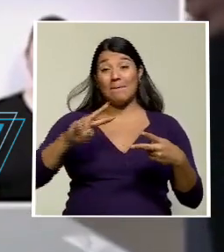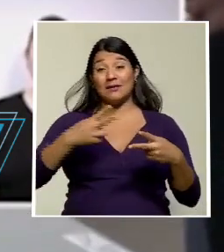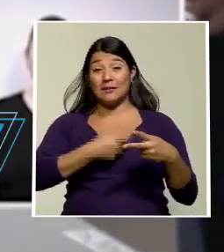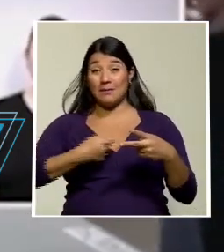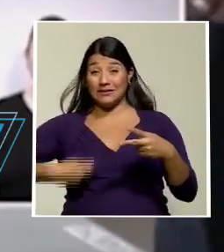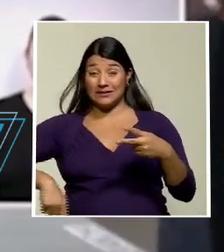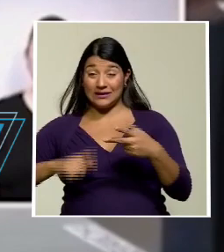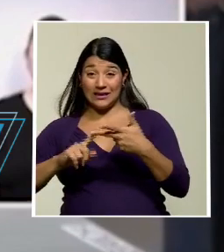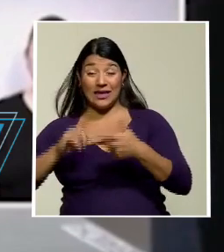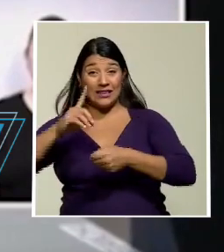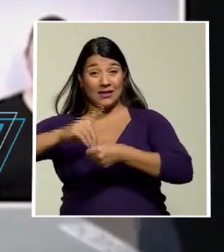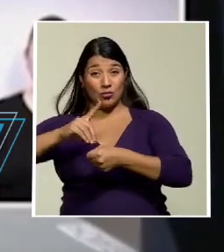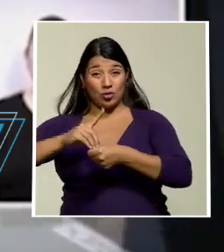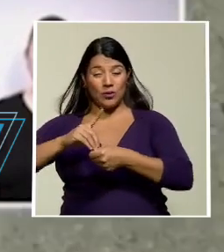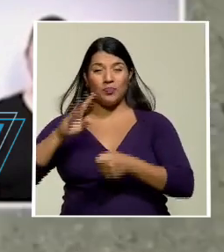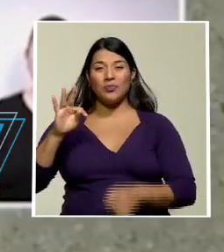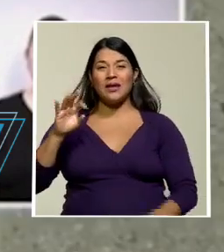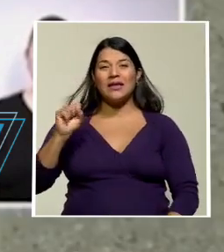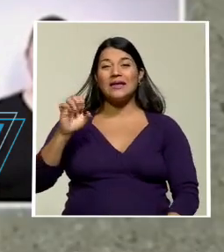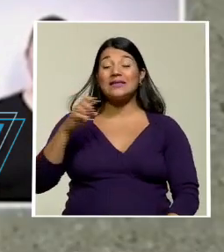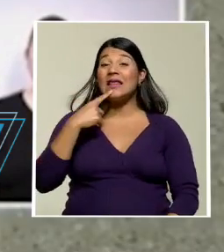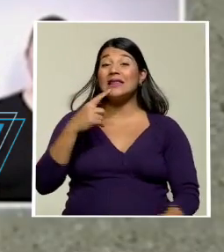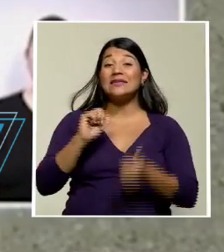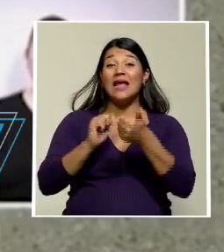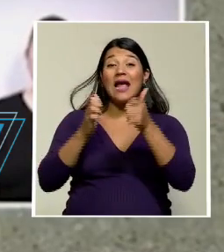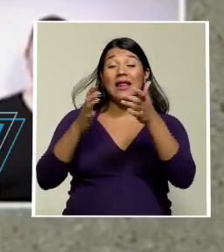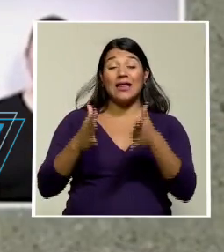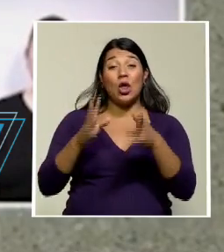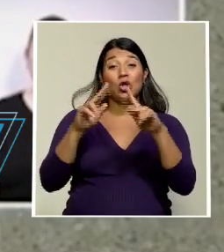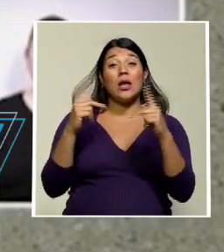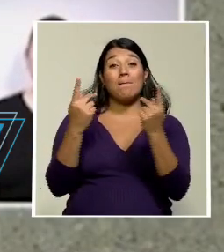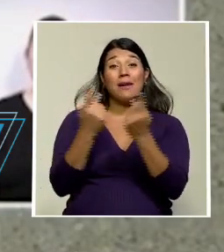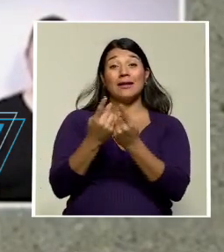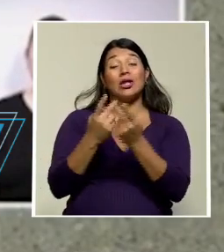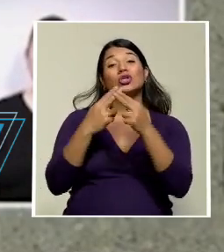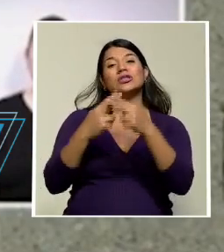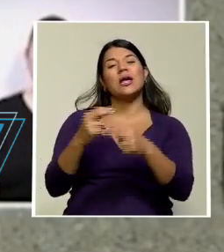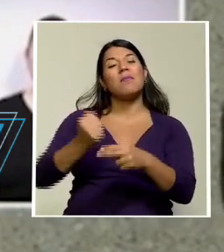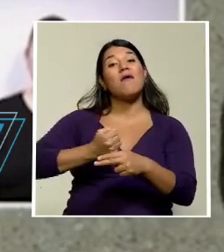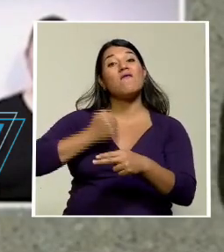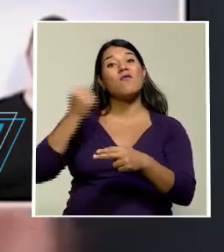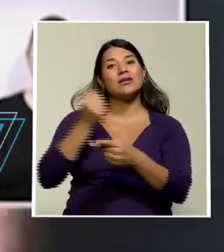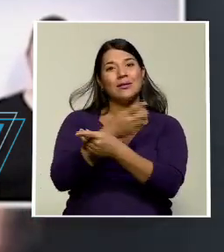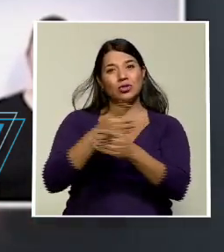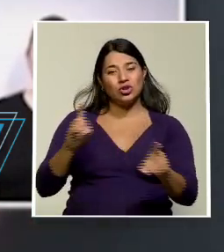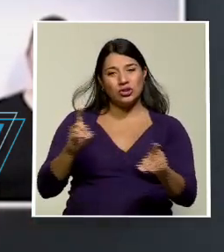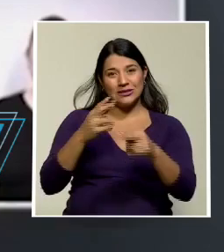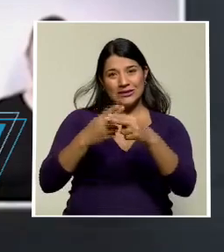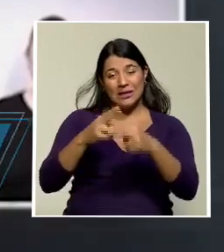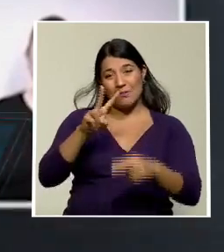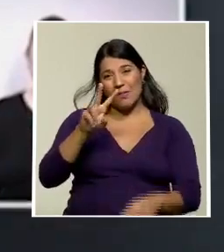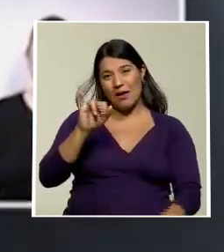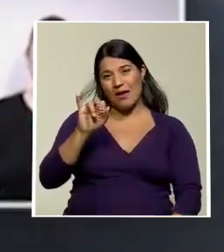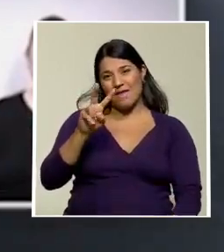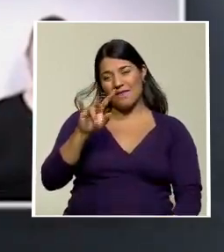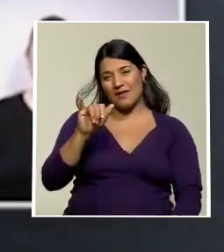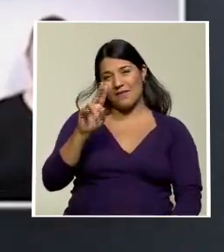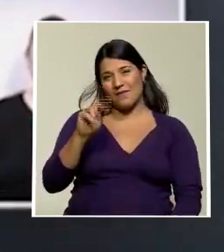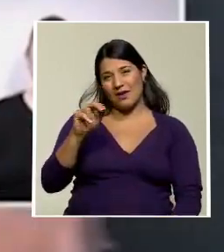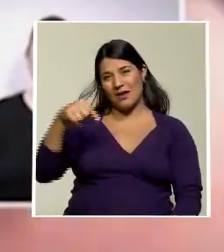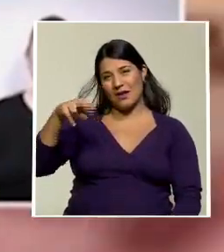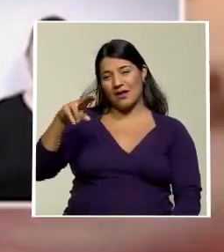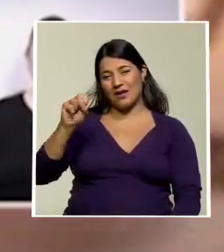Tribunal Supremo de Elecciones anunció que la candidata del partido Fuerza Democrática, Vivian Quesada, quedó fuera de la papeleta presidencial